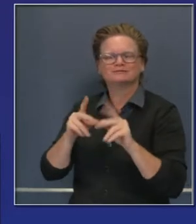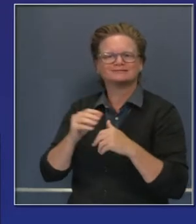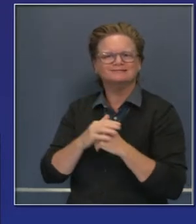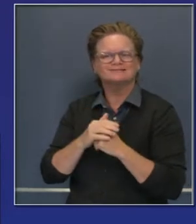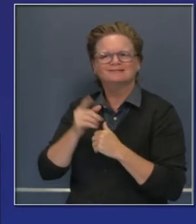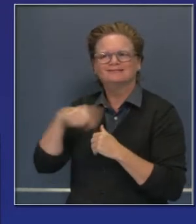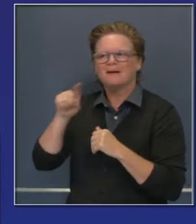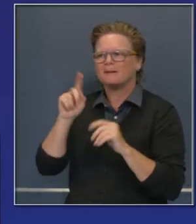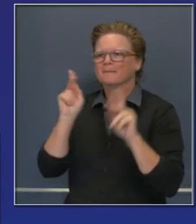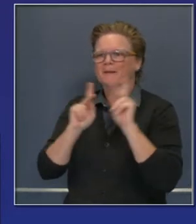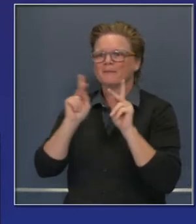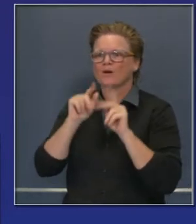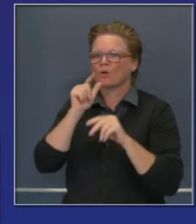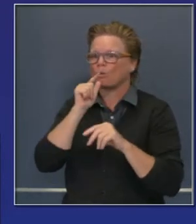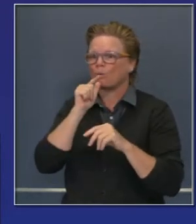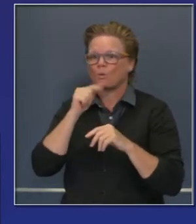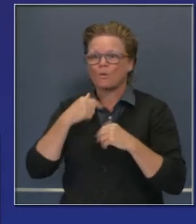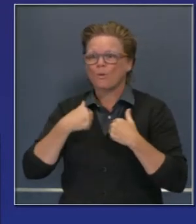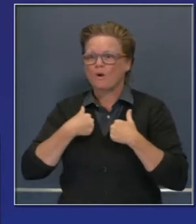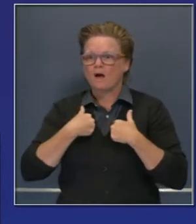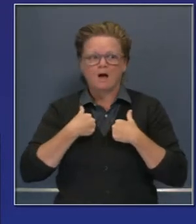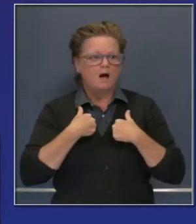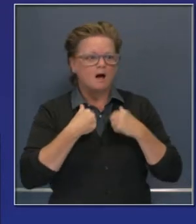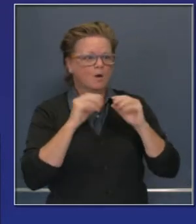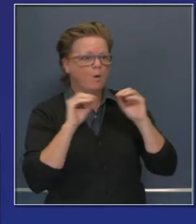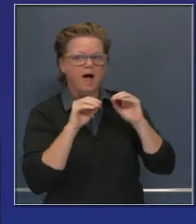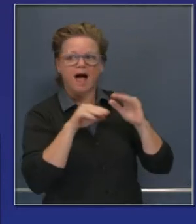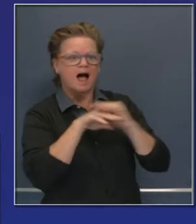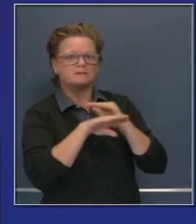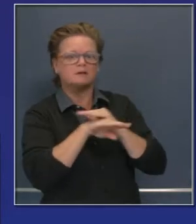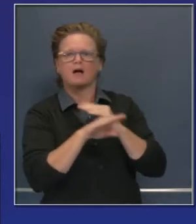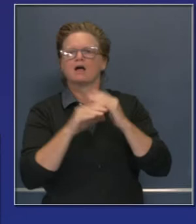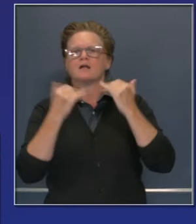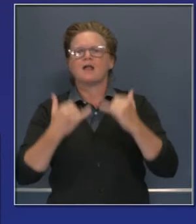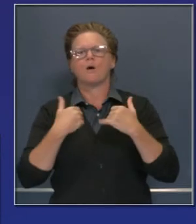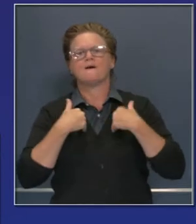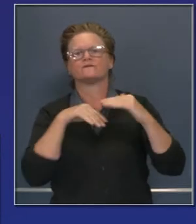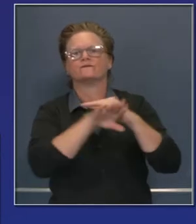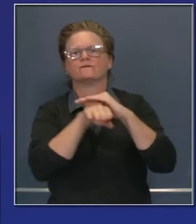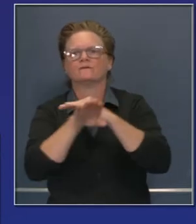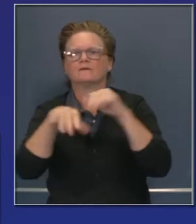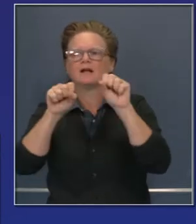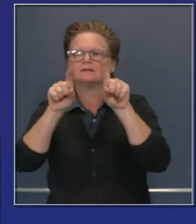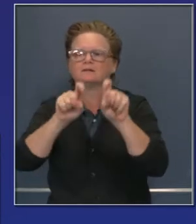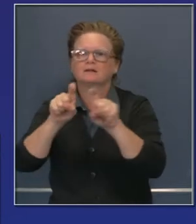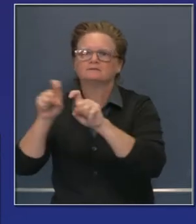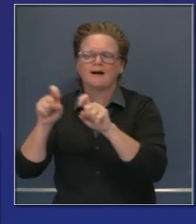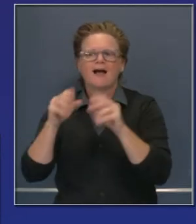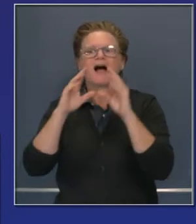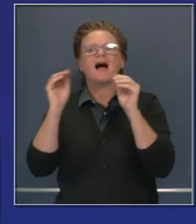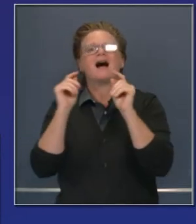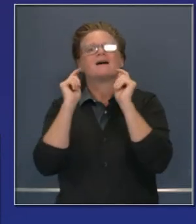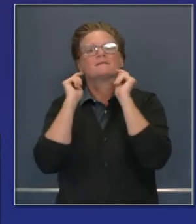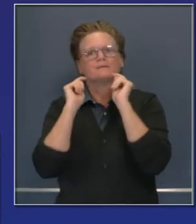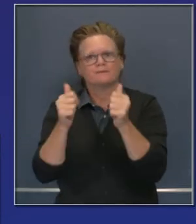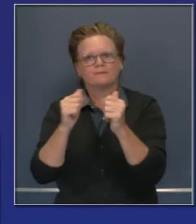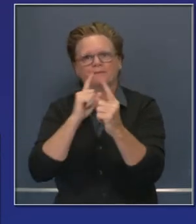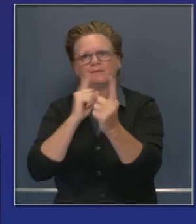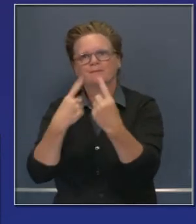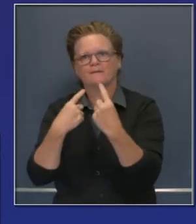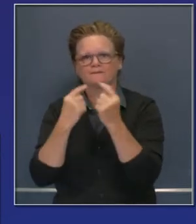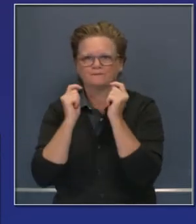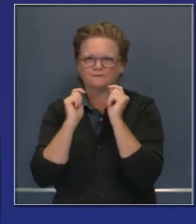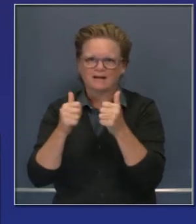concentrándonos en llegar a comunidades menos servidas con resultados de